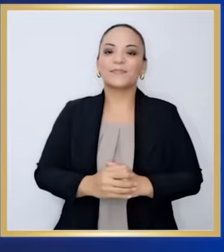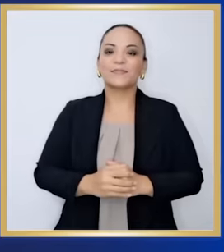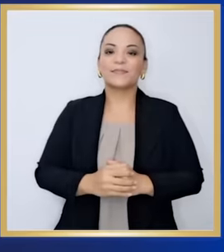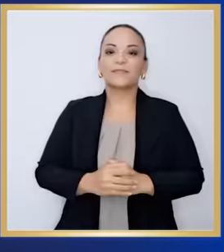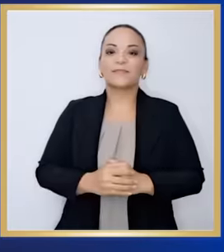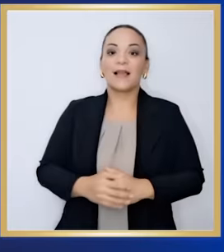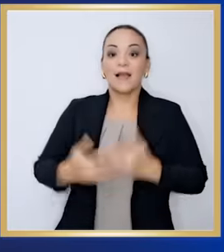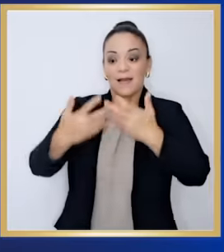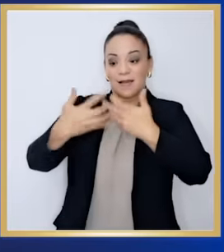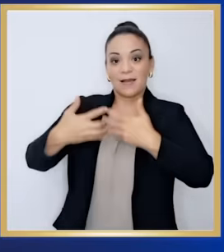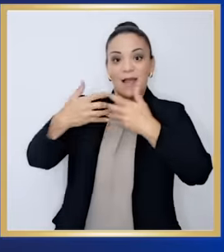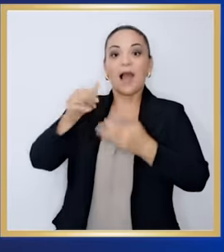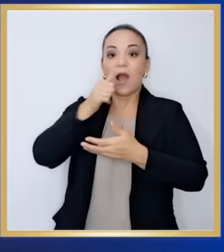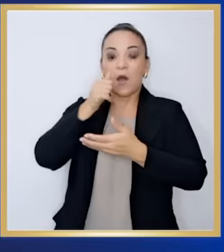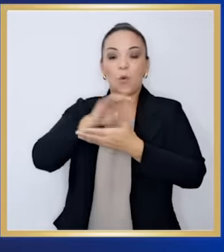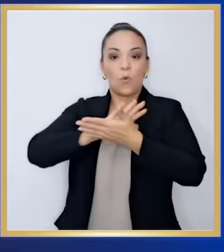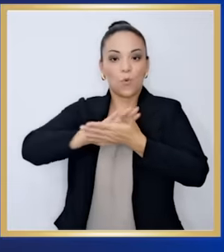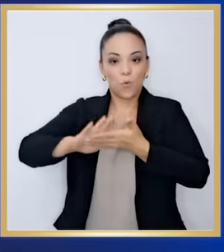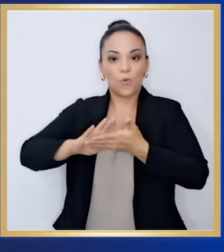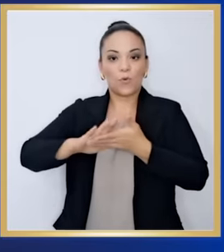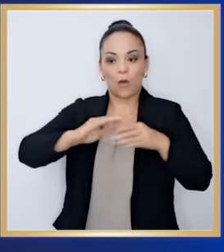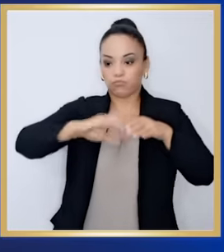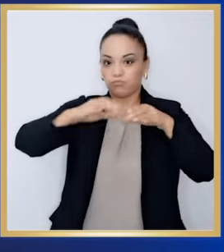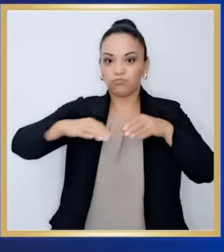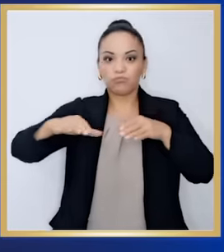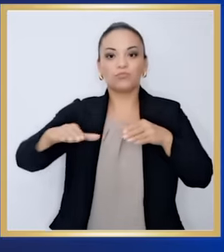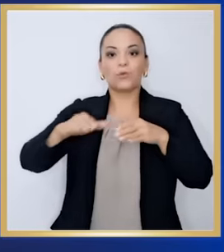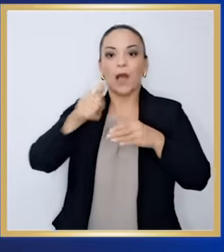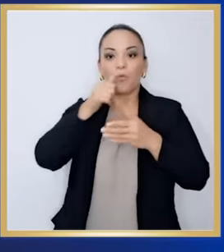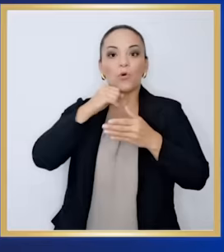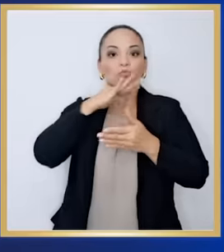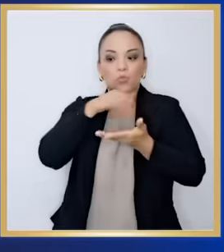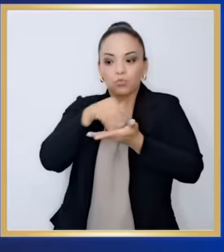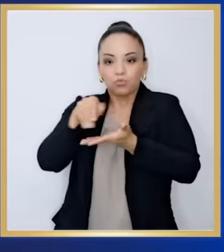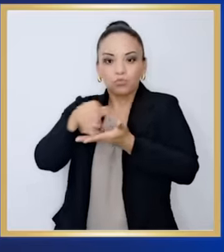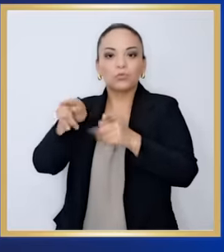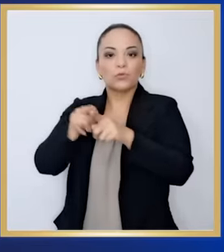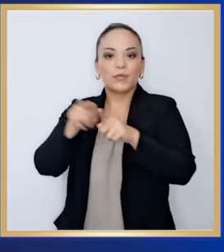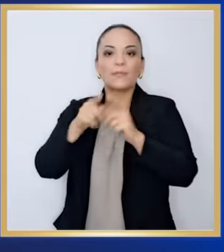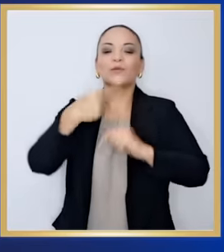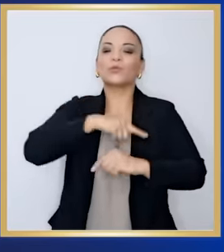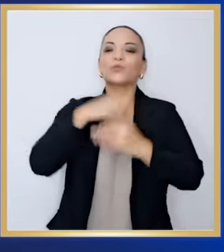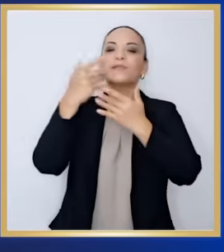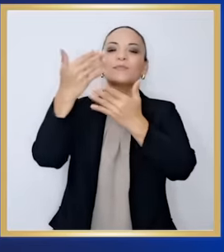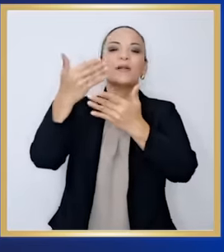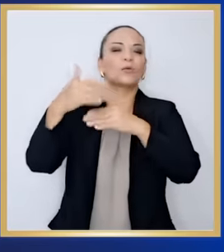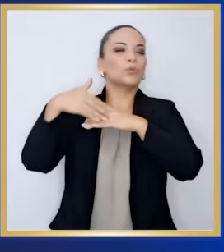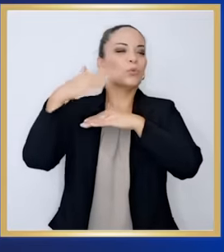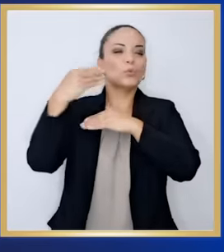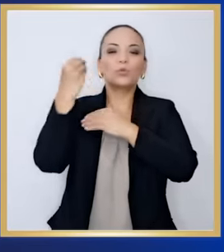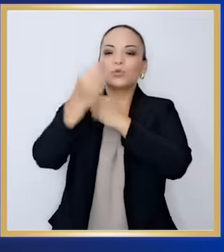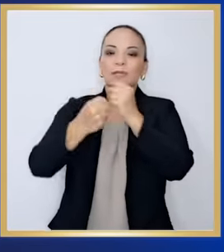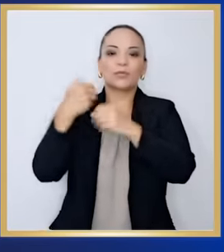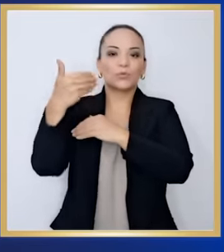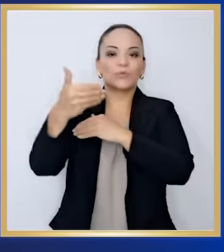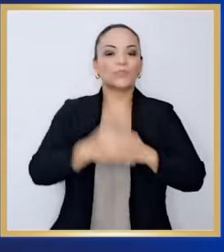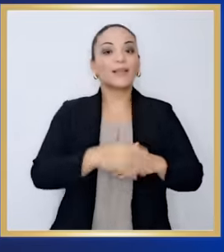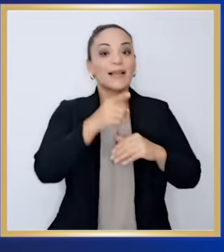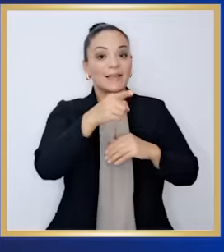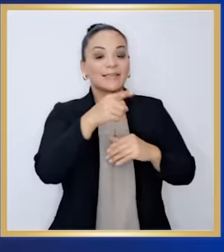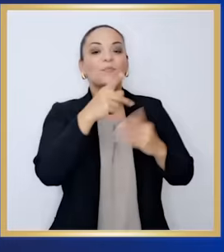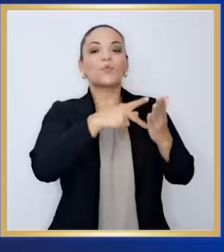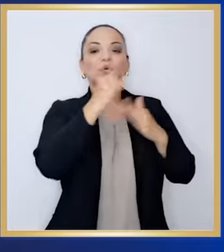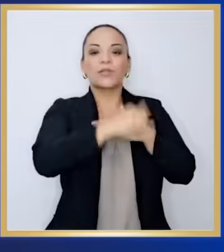La planta de tratamiento y del alcantarillado de aguas residuales lo hemos estado esperando desde muchísimo